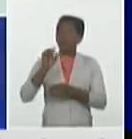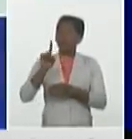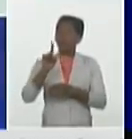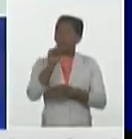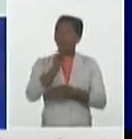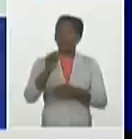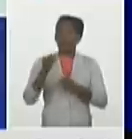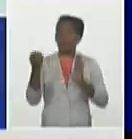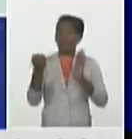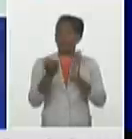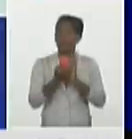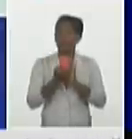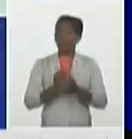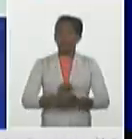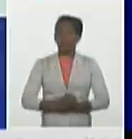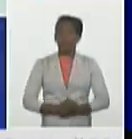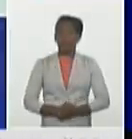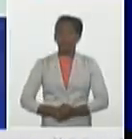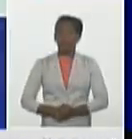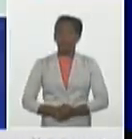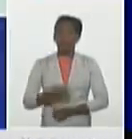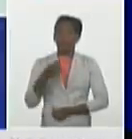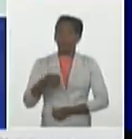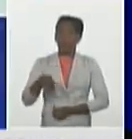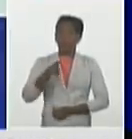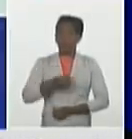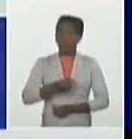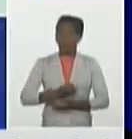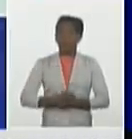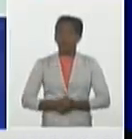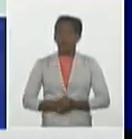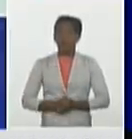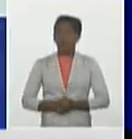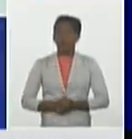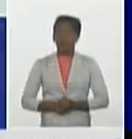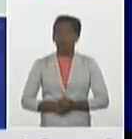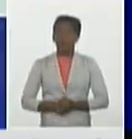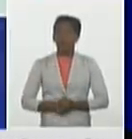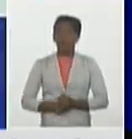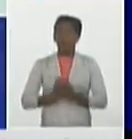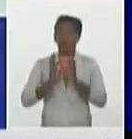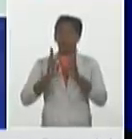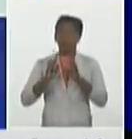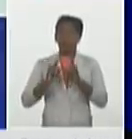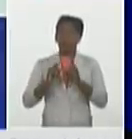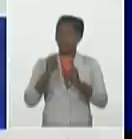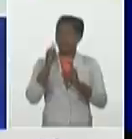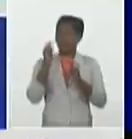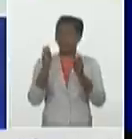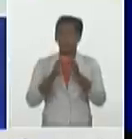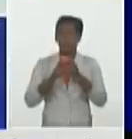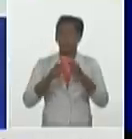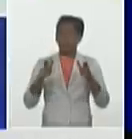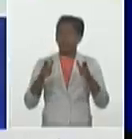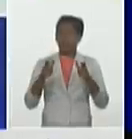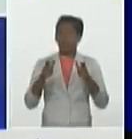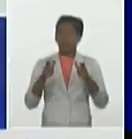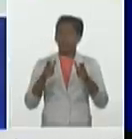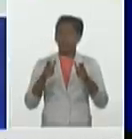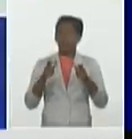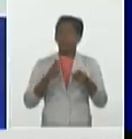en el en el día de ayer pues el número superó este promedio al diagnosticar